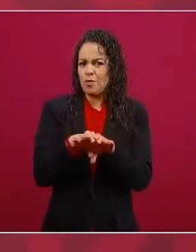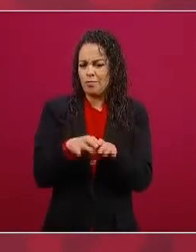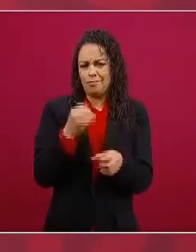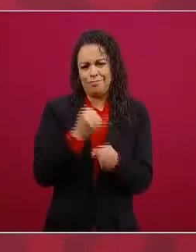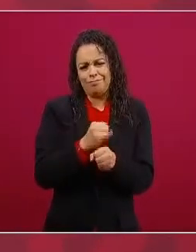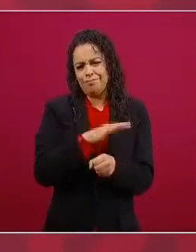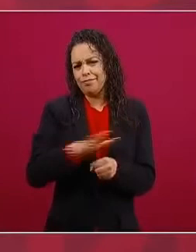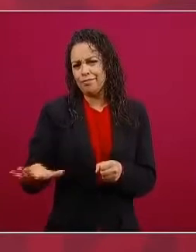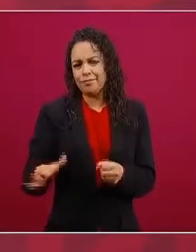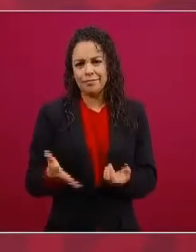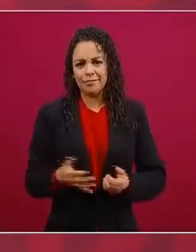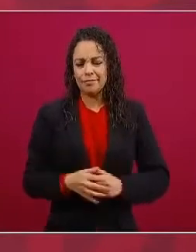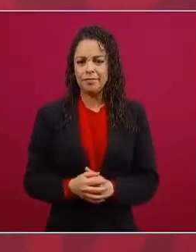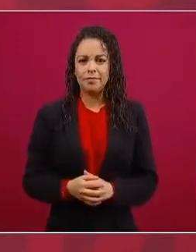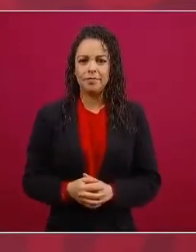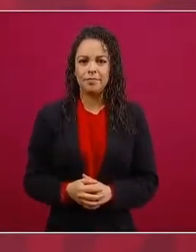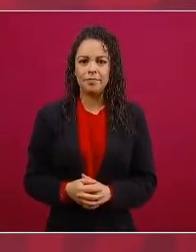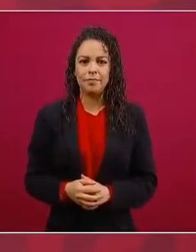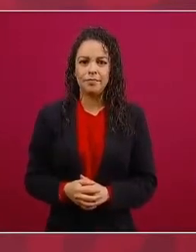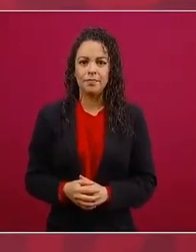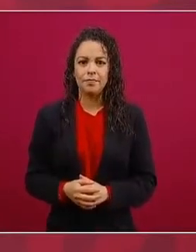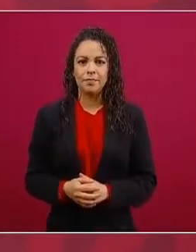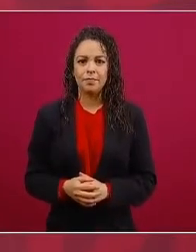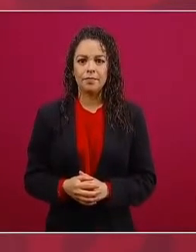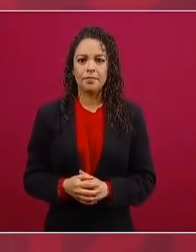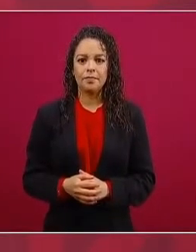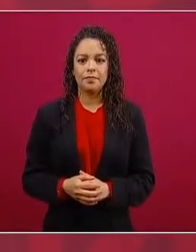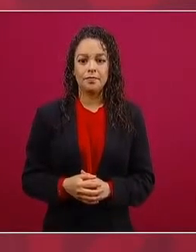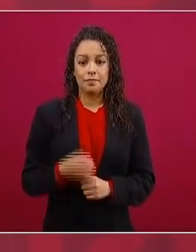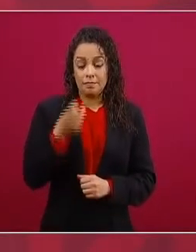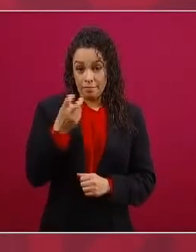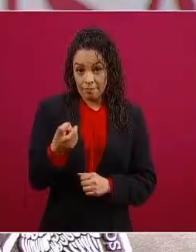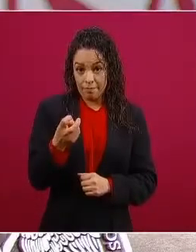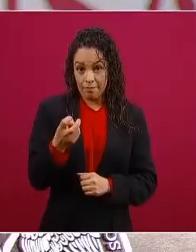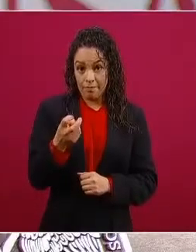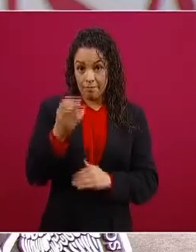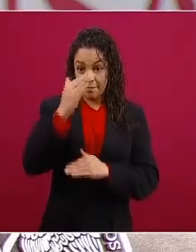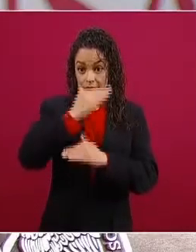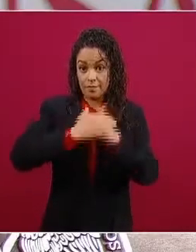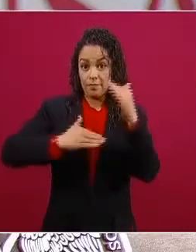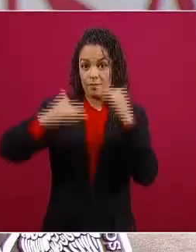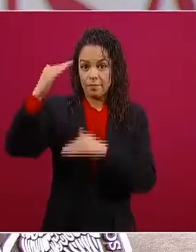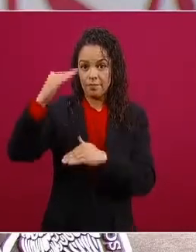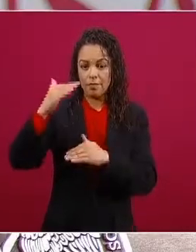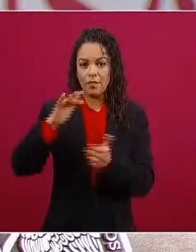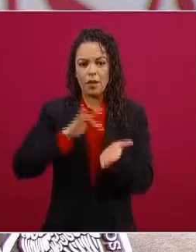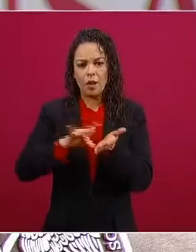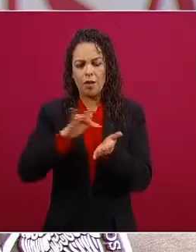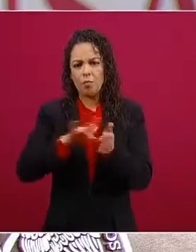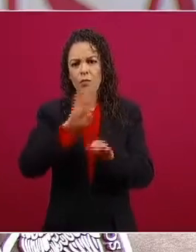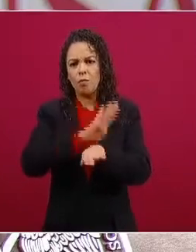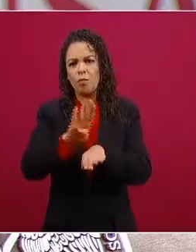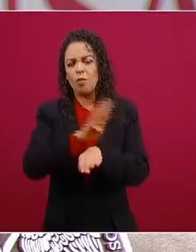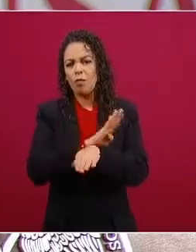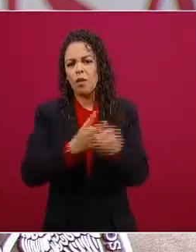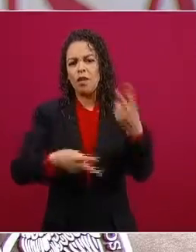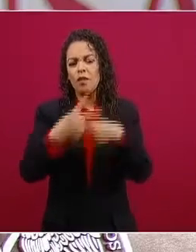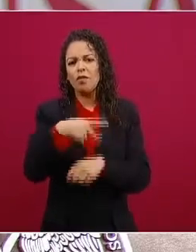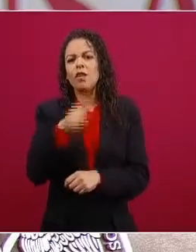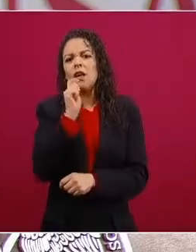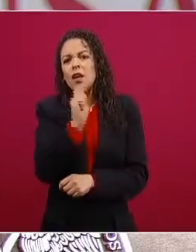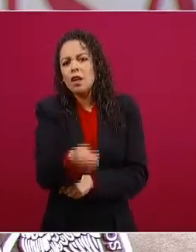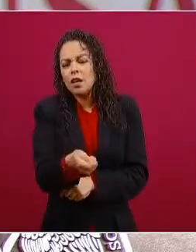entonces el crecimiento fue en beneficio de quiénes o cómo se concentró